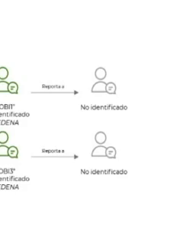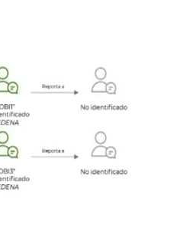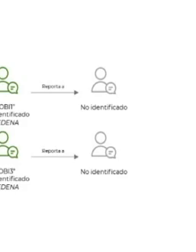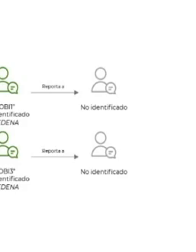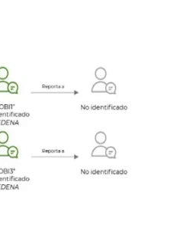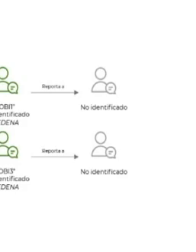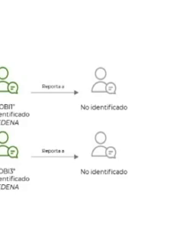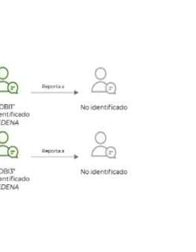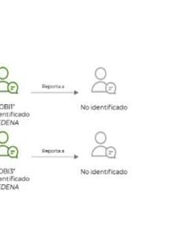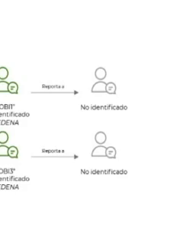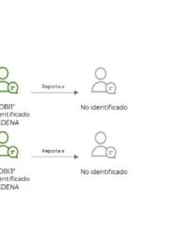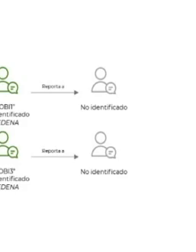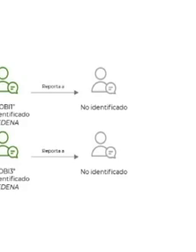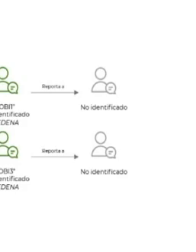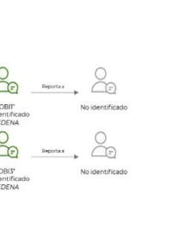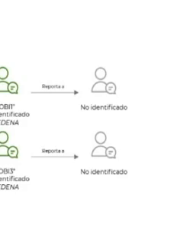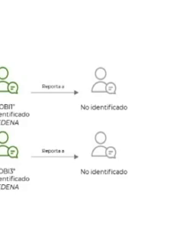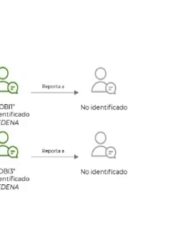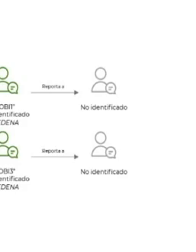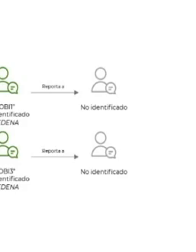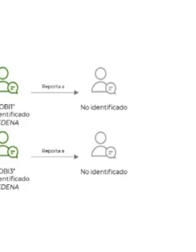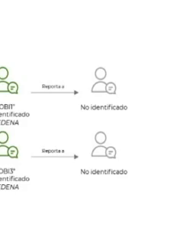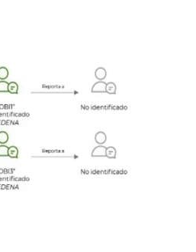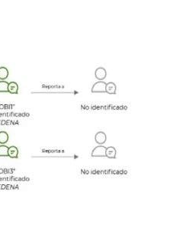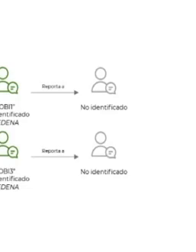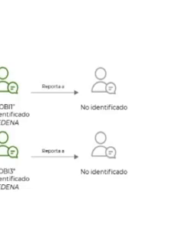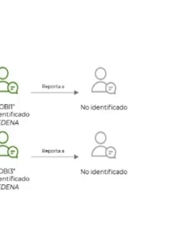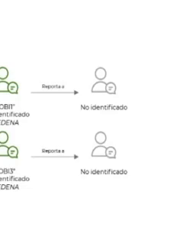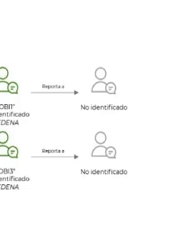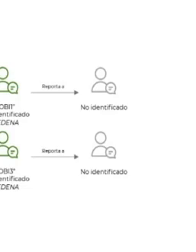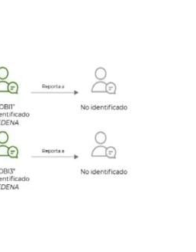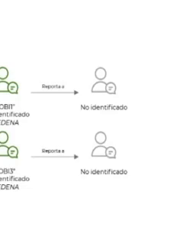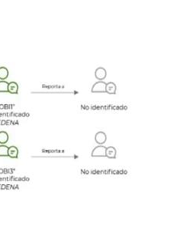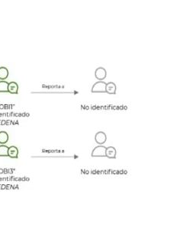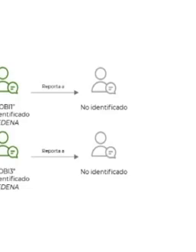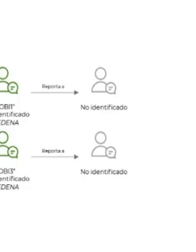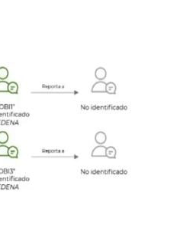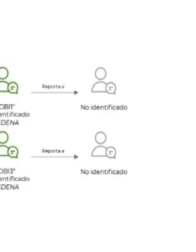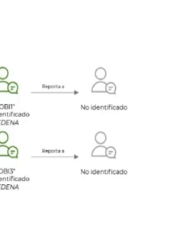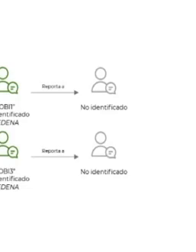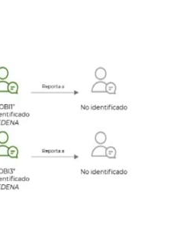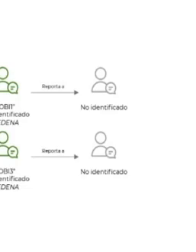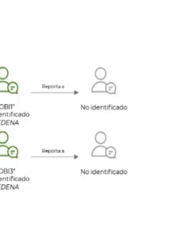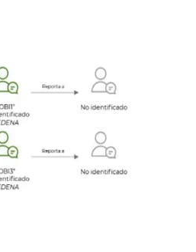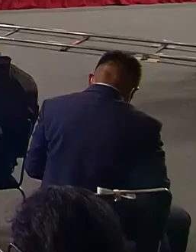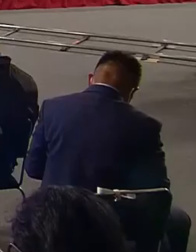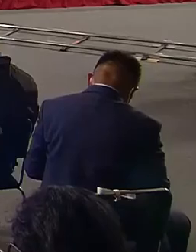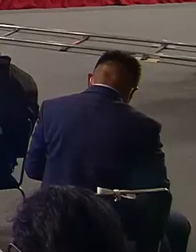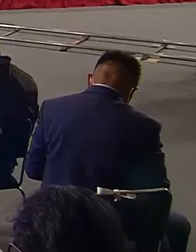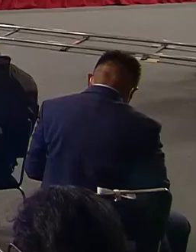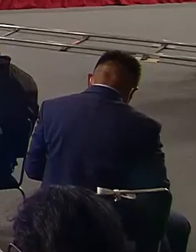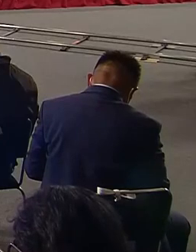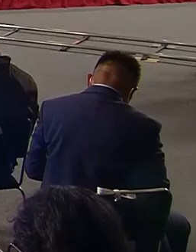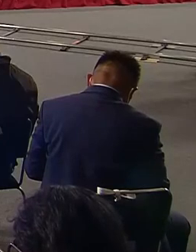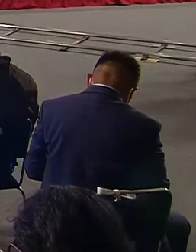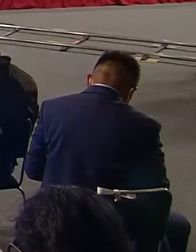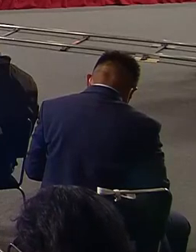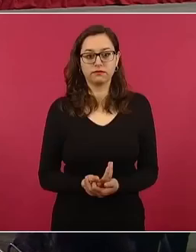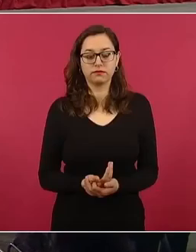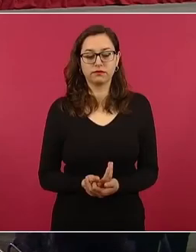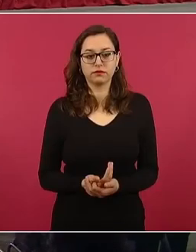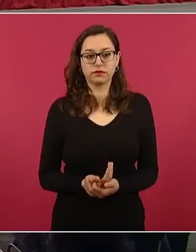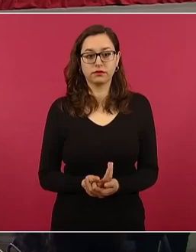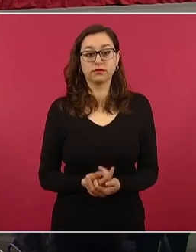Batallón de Infantería de Iguala en el estado de Guerrero. A este trabajo